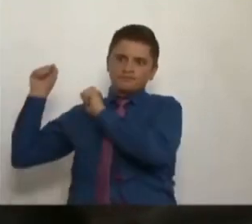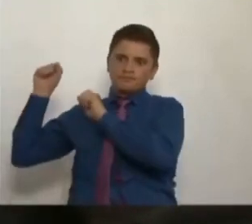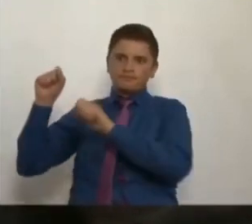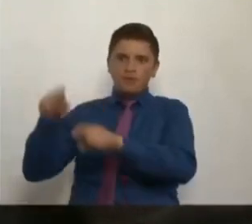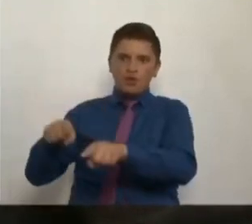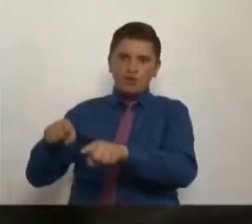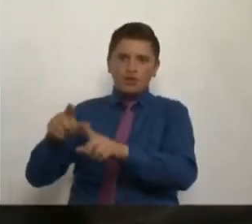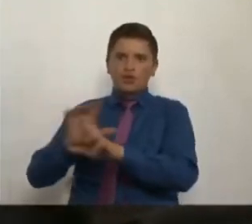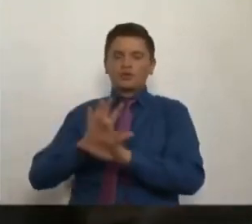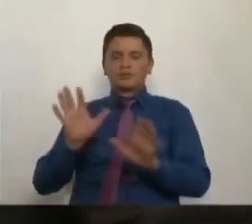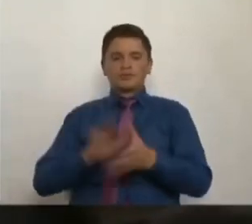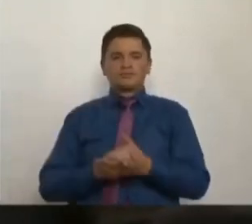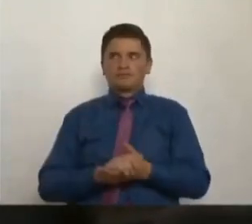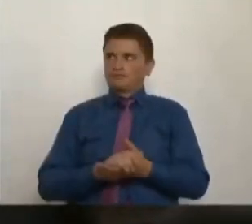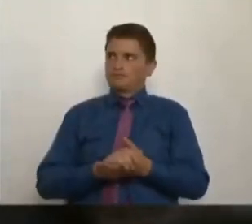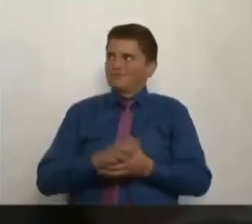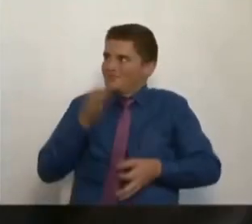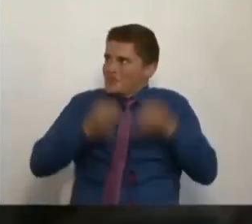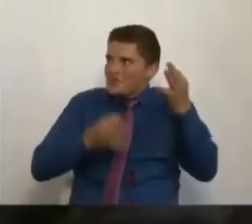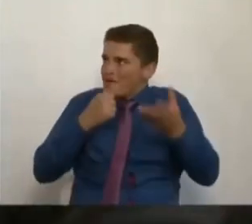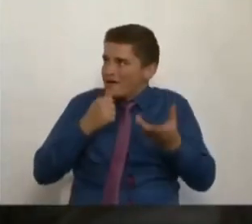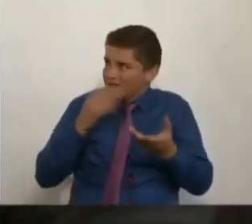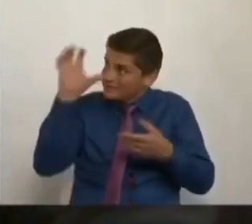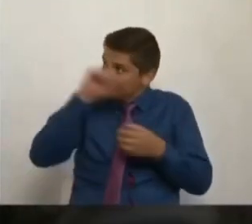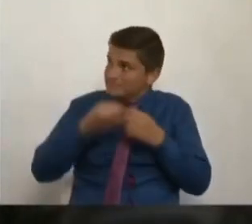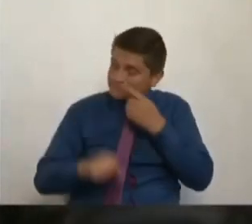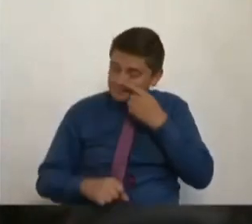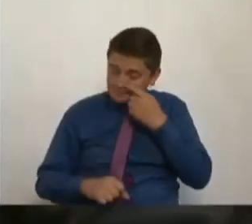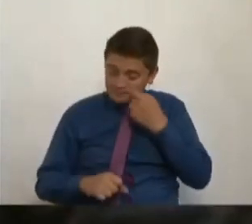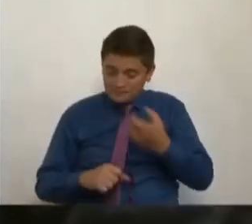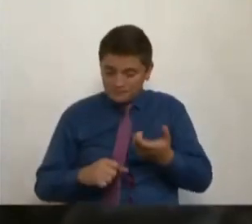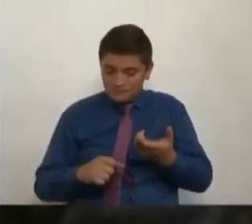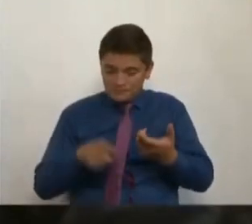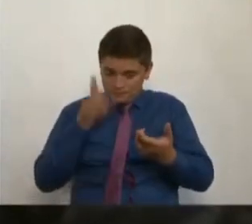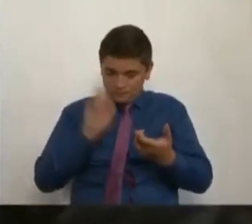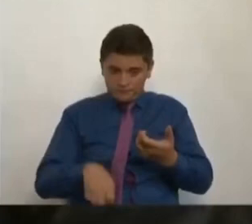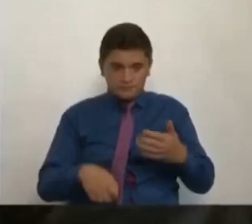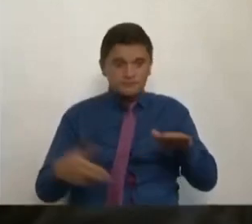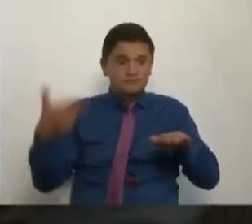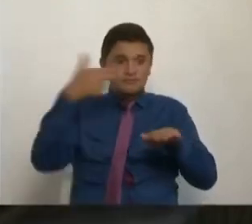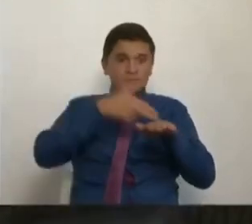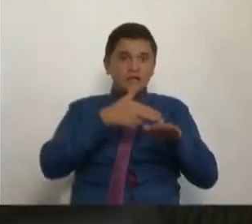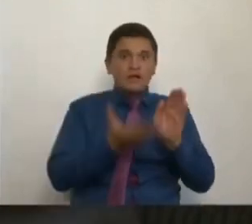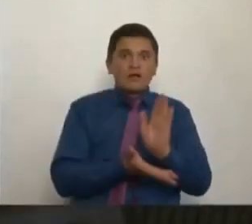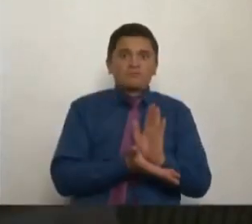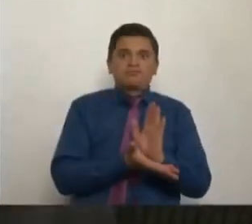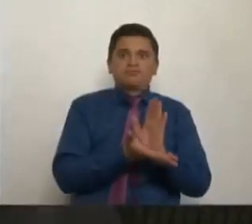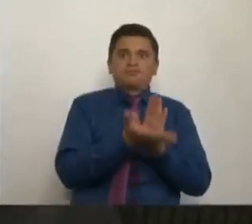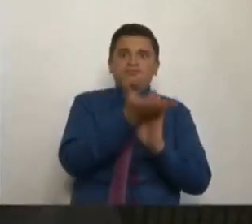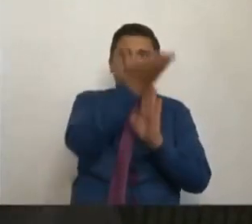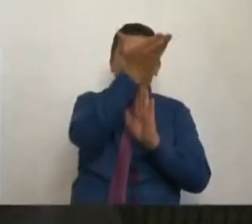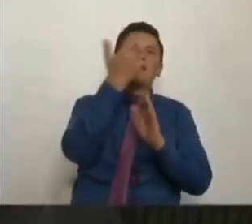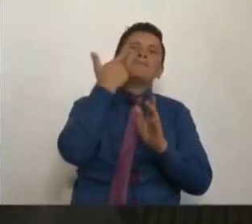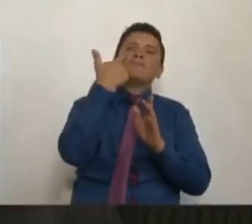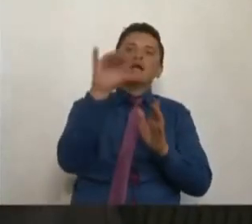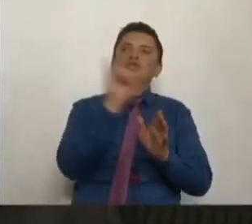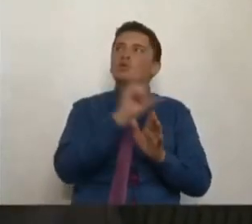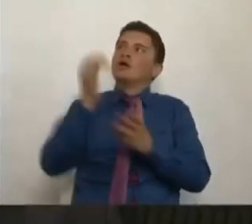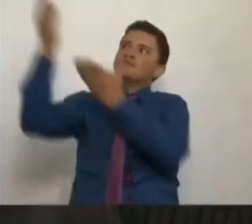senador Roy, lo injusto. Tenemos que pagar el petróleo colombiano como si lo trajéramos de México,